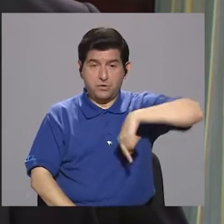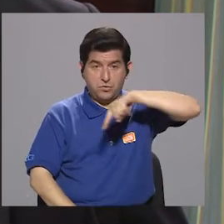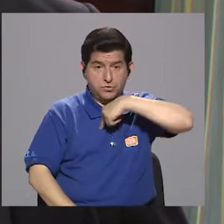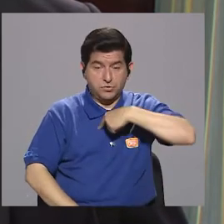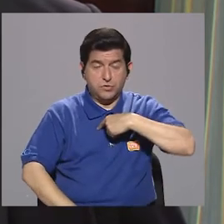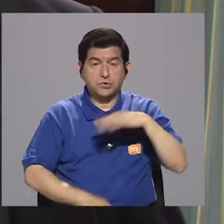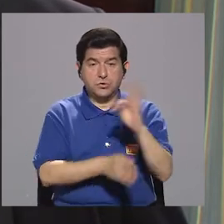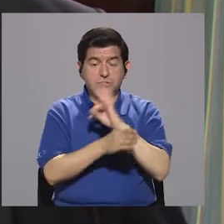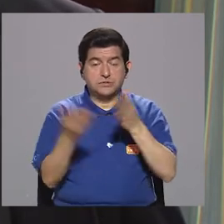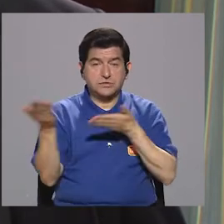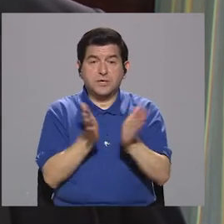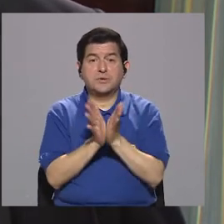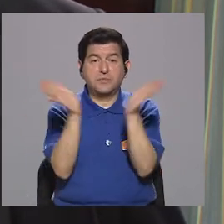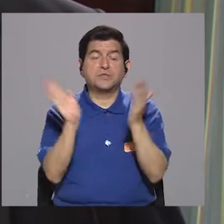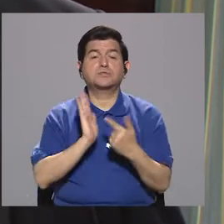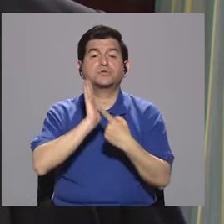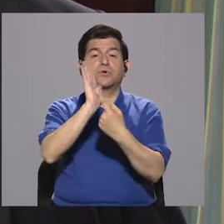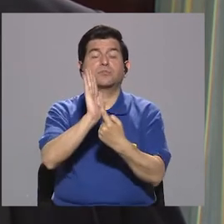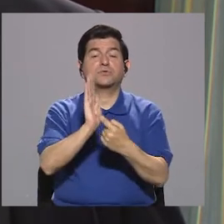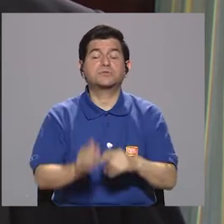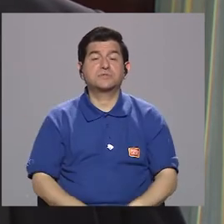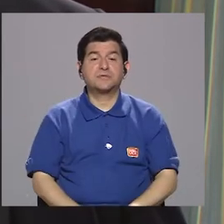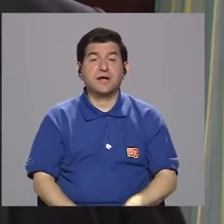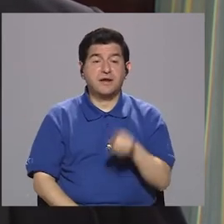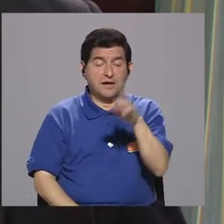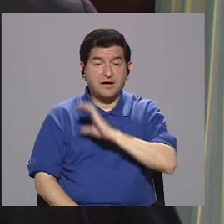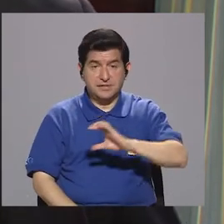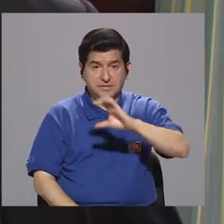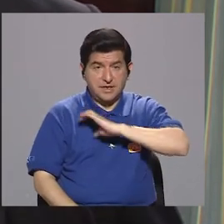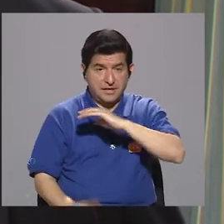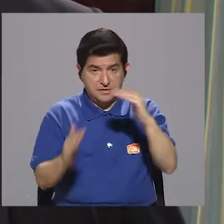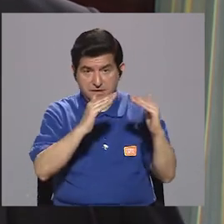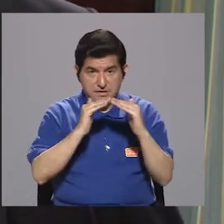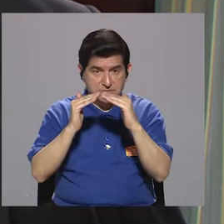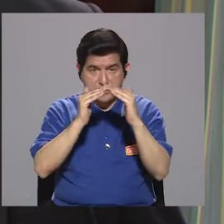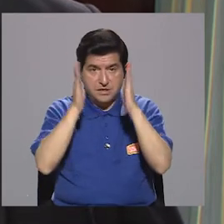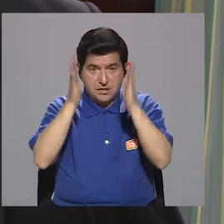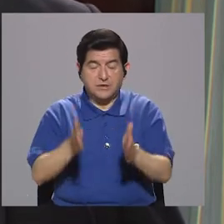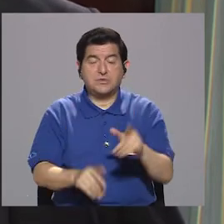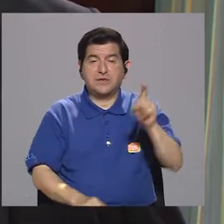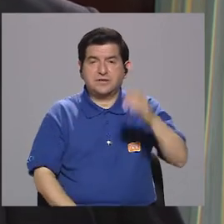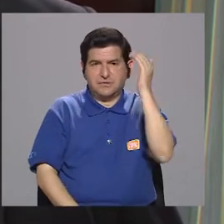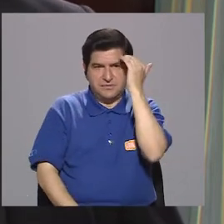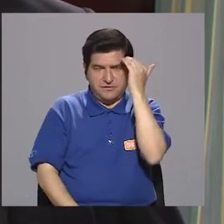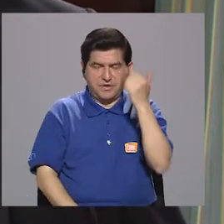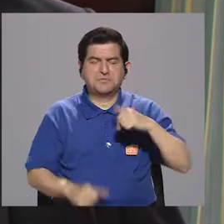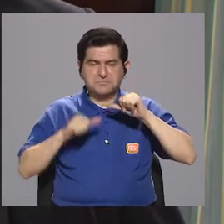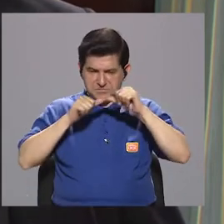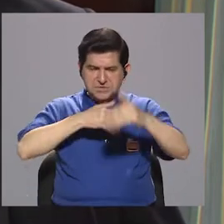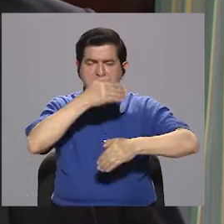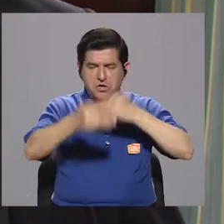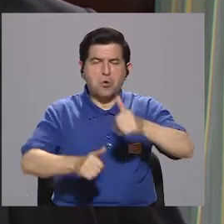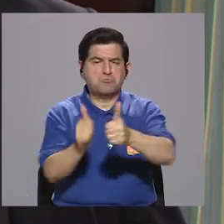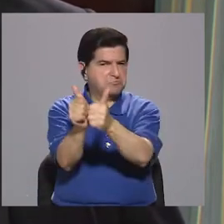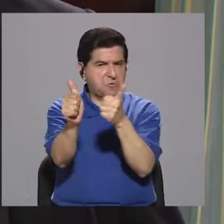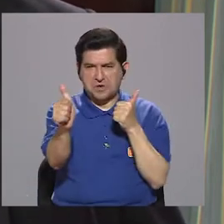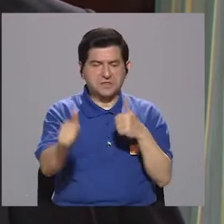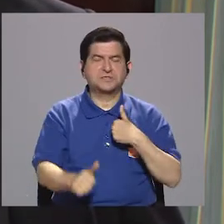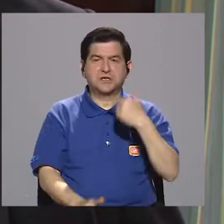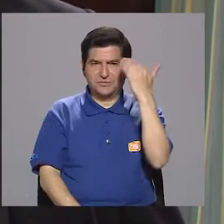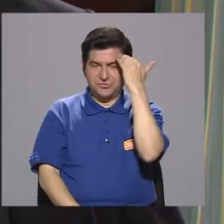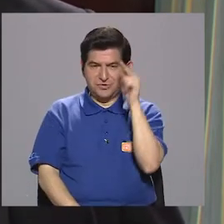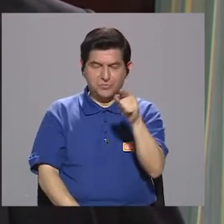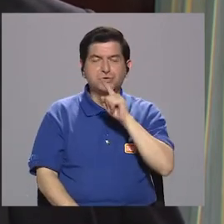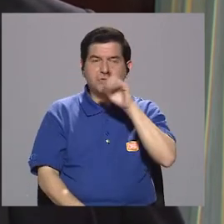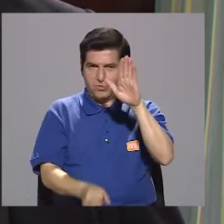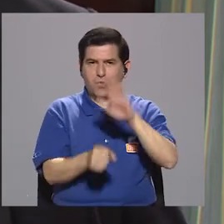televisión de servicio público y queremos tratar de mostrarle ese rostro a la ciudadanía. Sigo en la hoja de ruta para no atrasarlo porque sé que usted